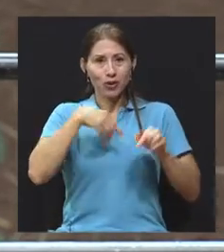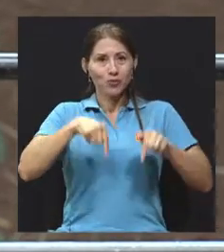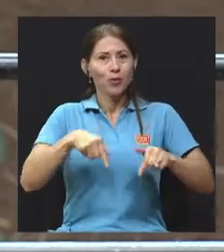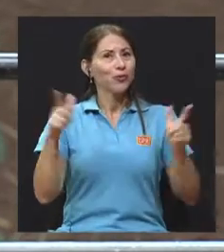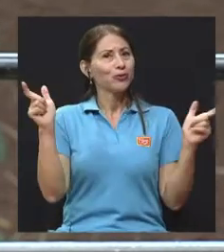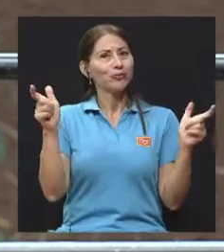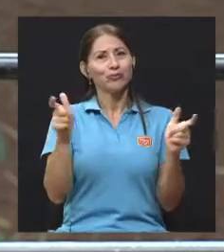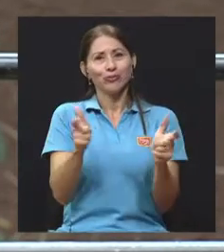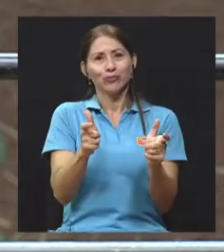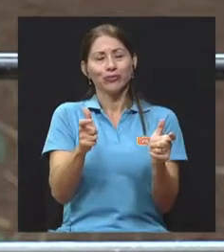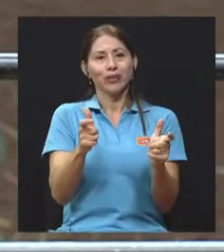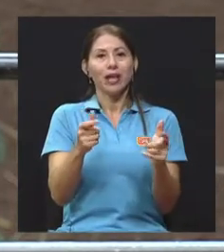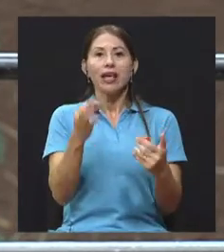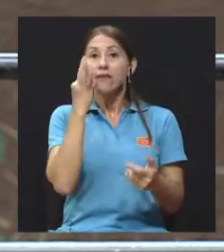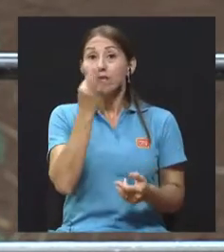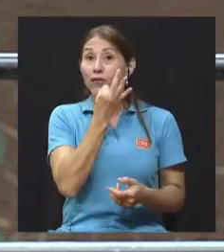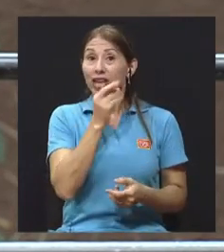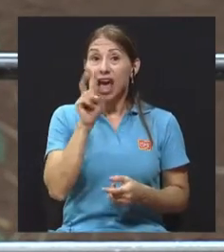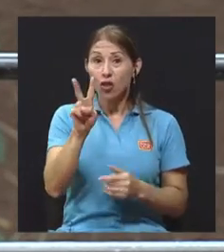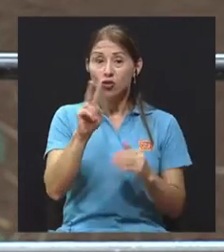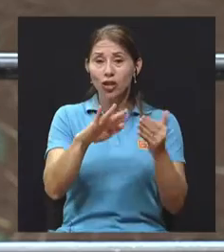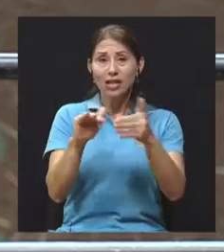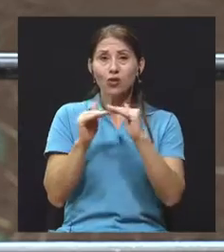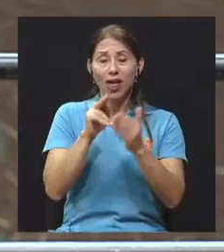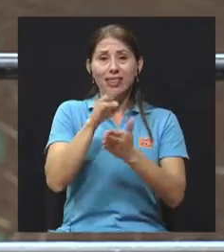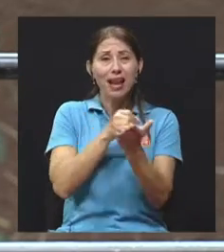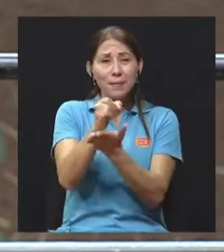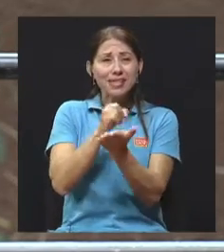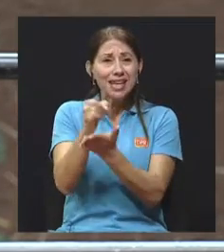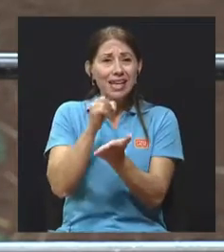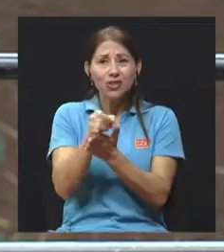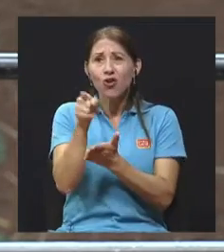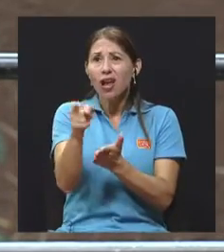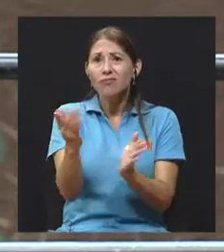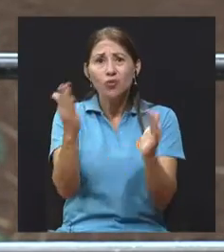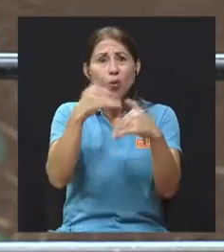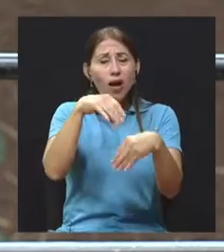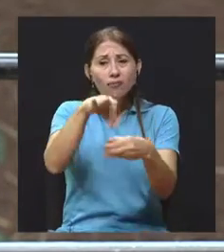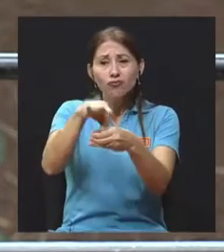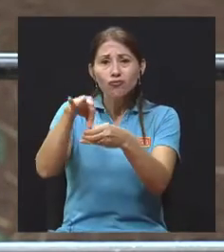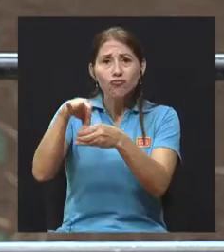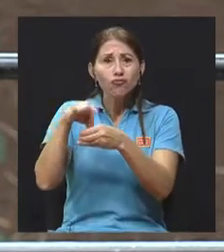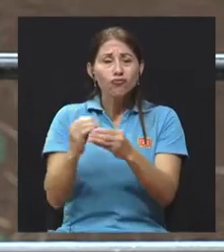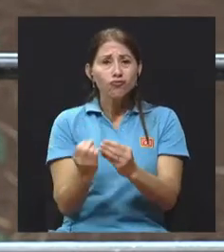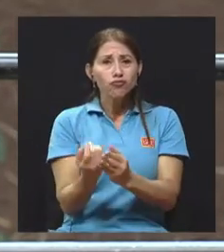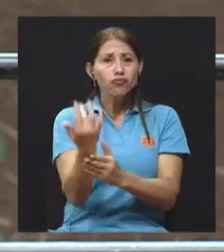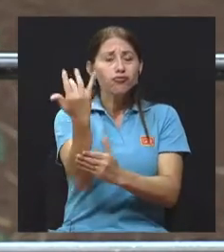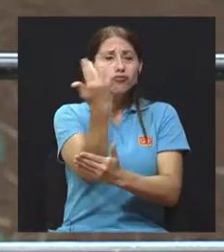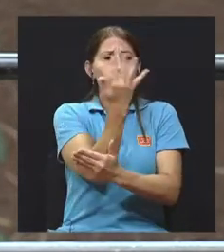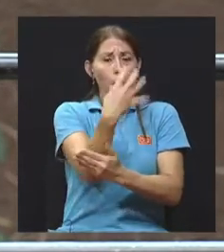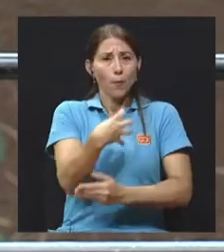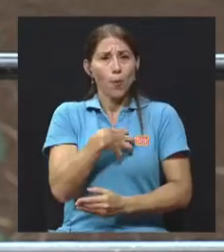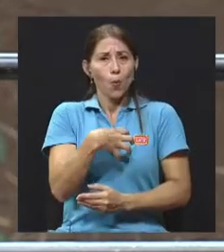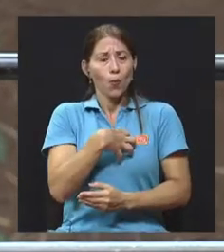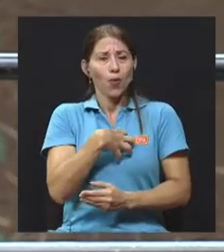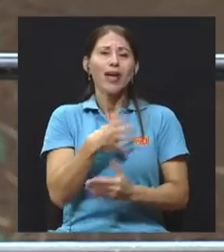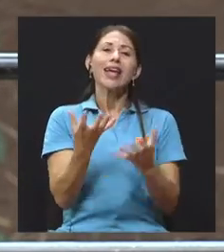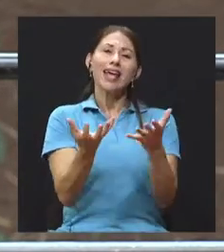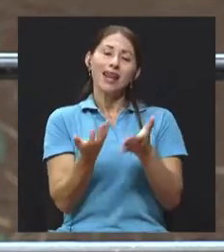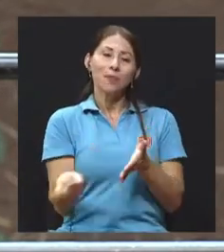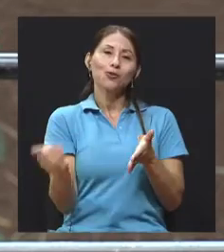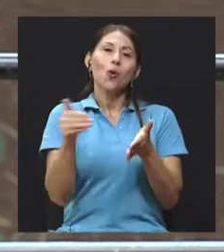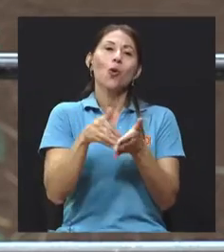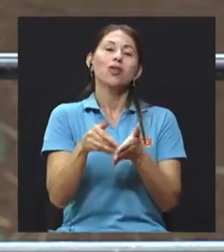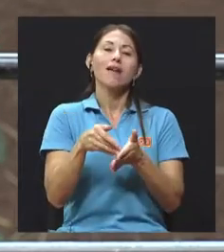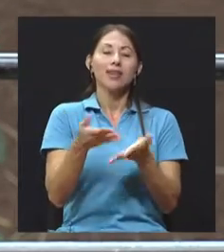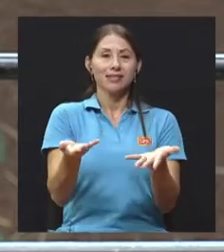mucho menos en Finca 2, que es la ciudad de la investigación. Y queremos otra vez retomar eso y hacer un bosque un poco más natural